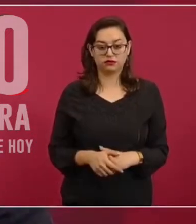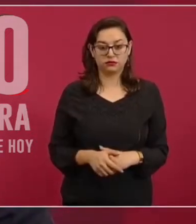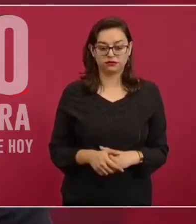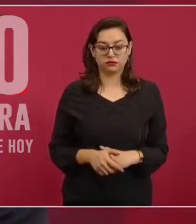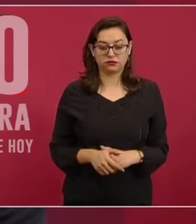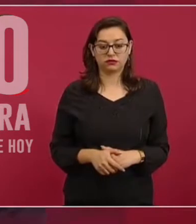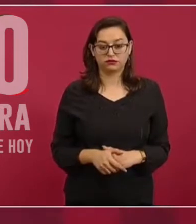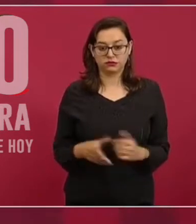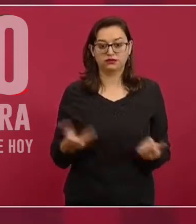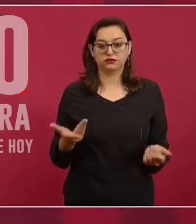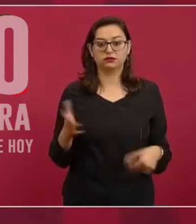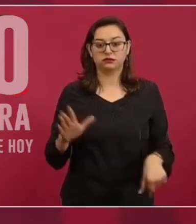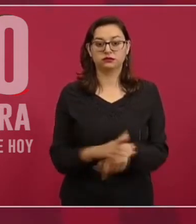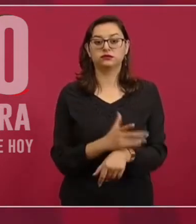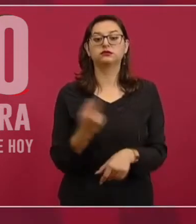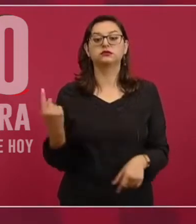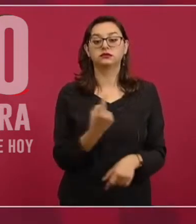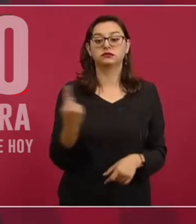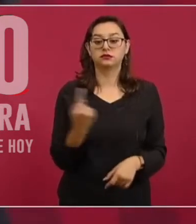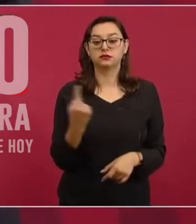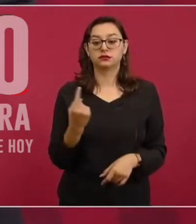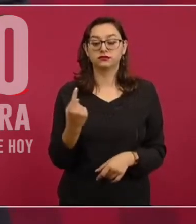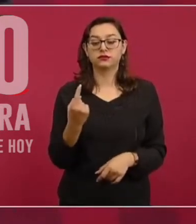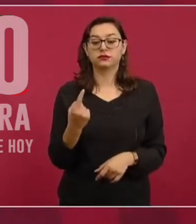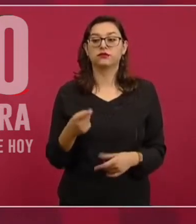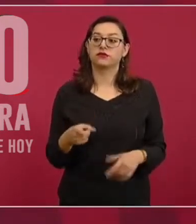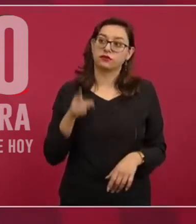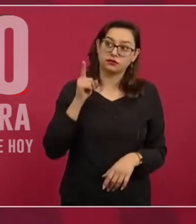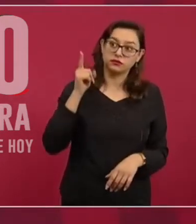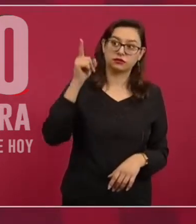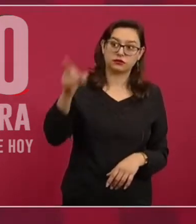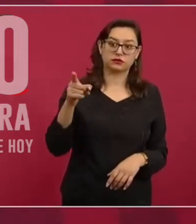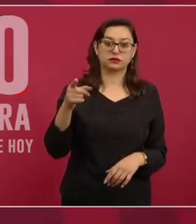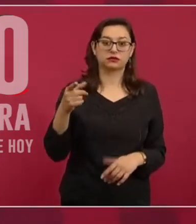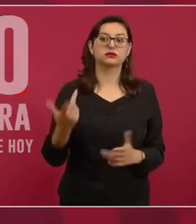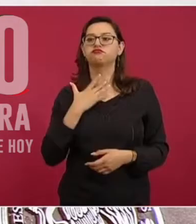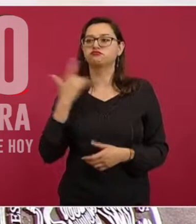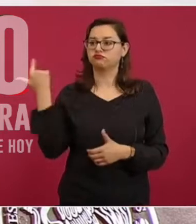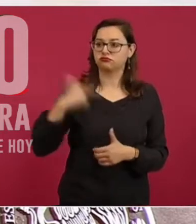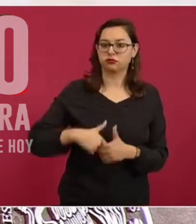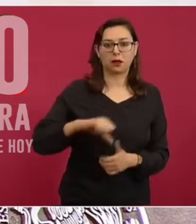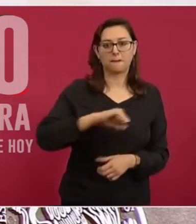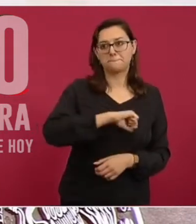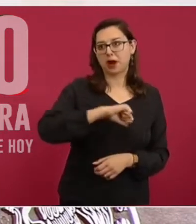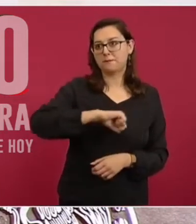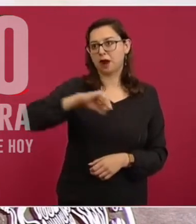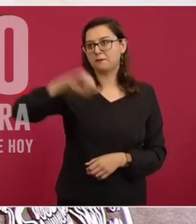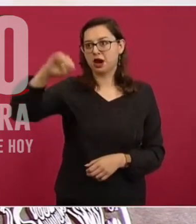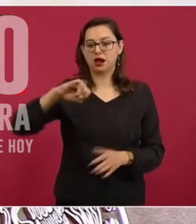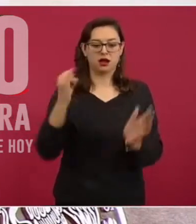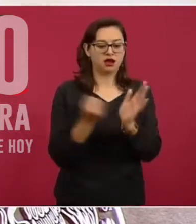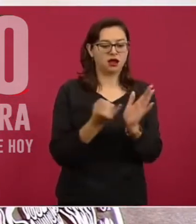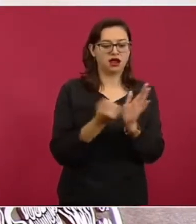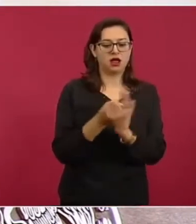porque ellos dependen de gas y de gasolinas. Lo mismo en el caso de Estados Unidos,